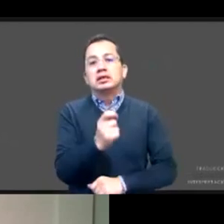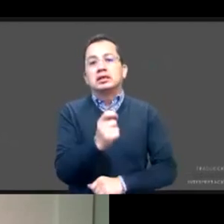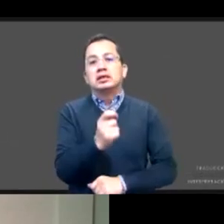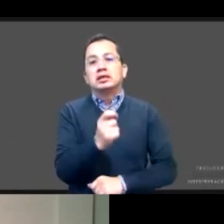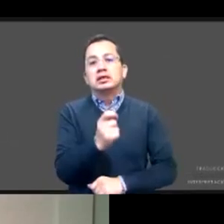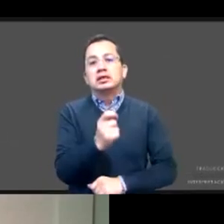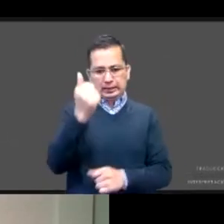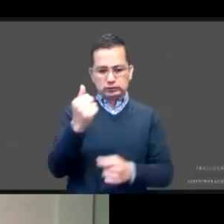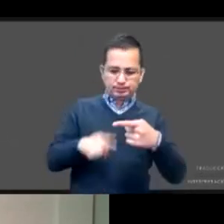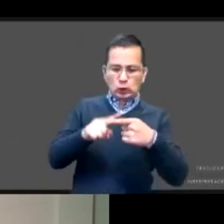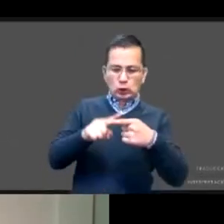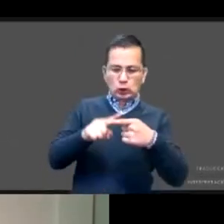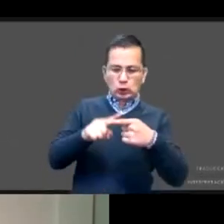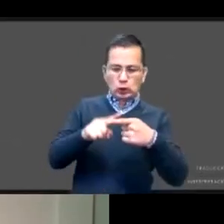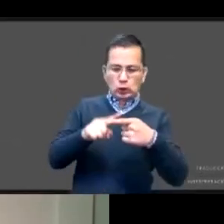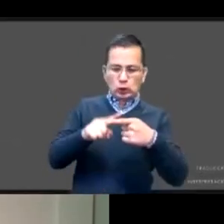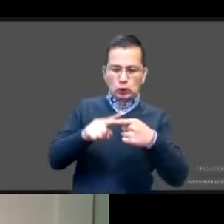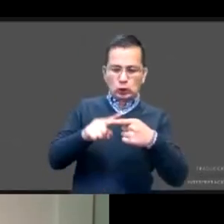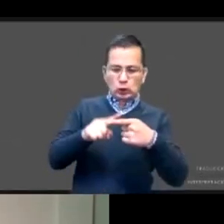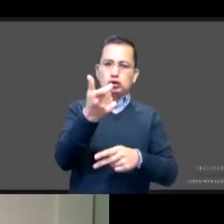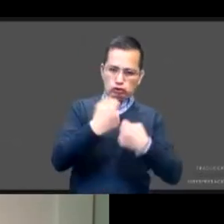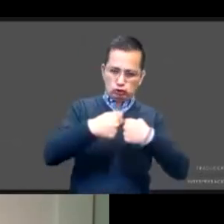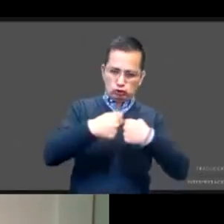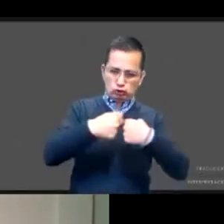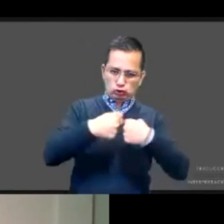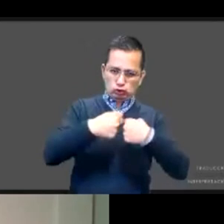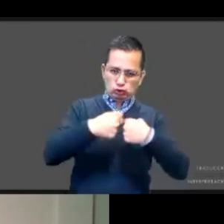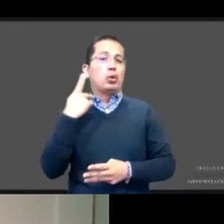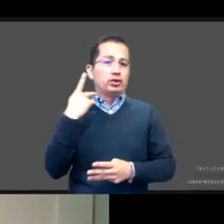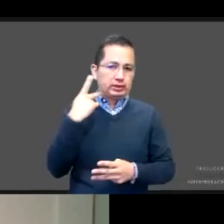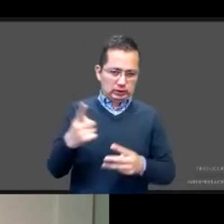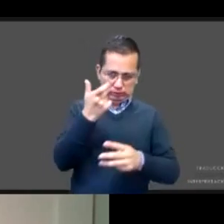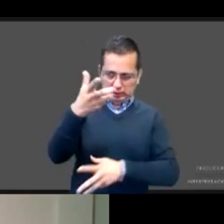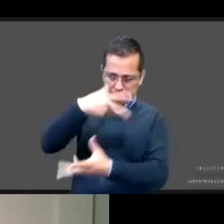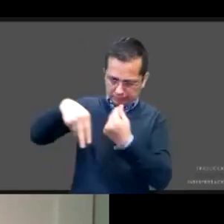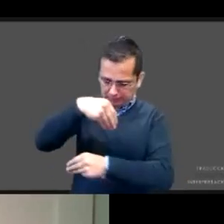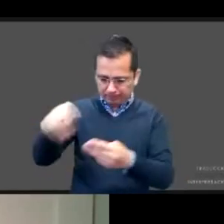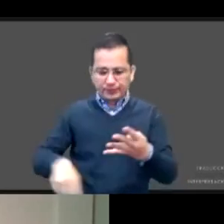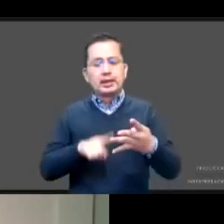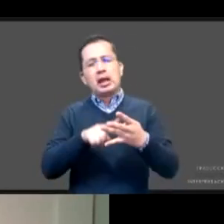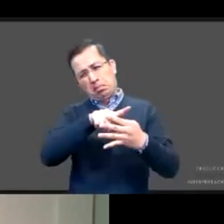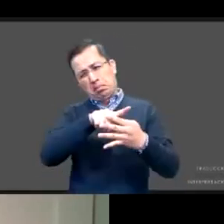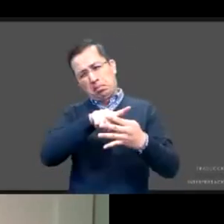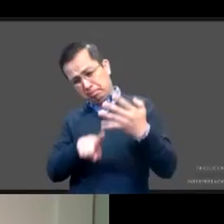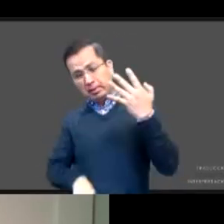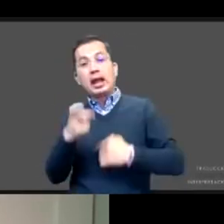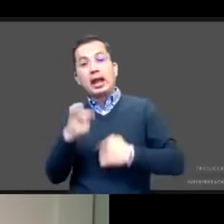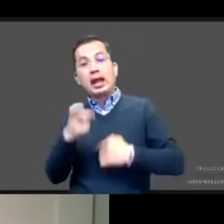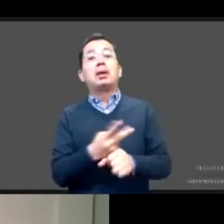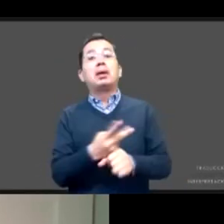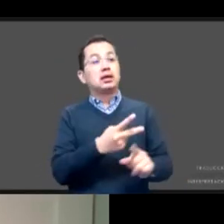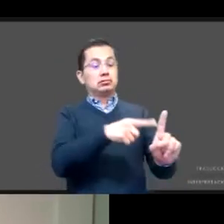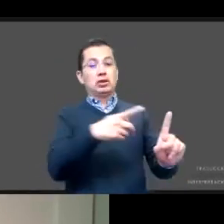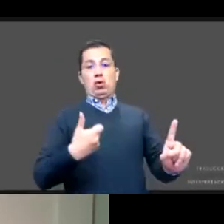culturales, socioeconómicos, políticos y financieros que generan condiciones que pueden